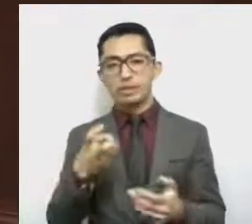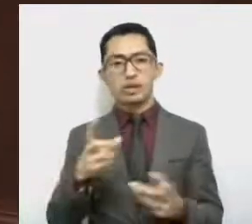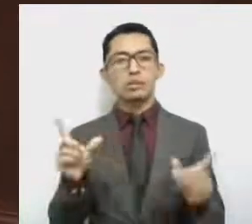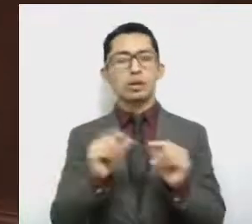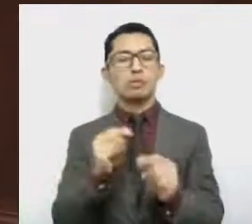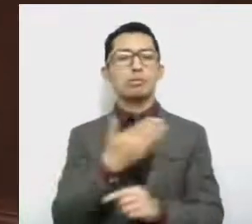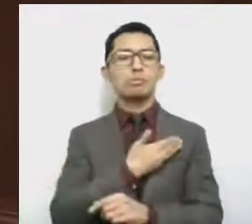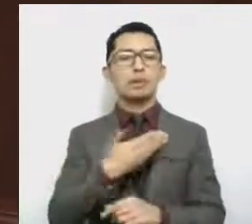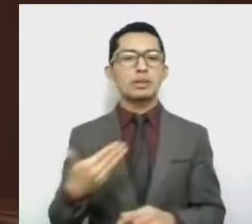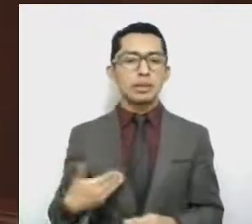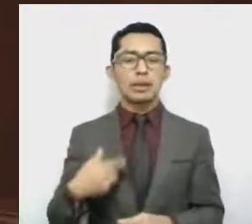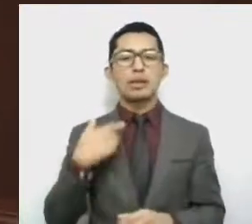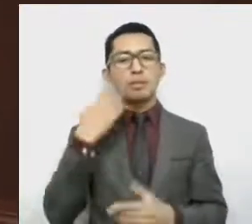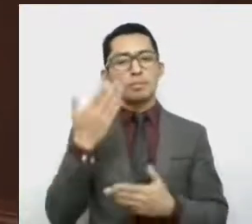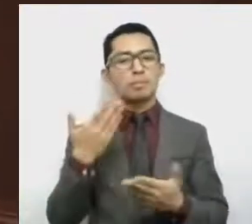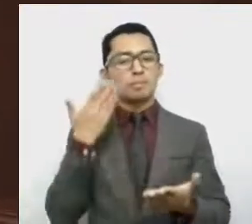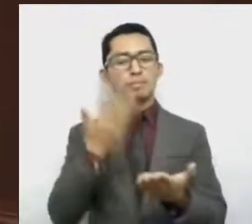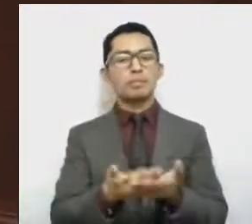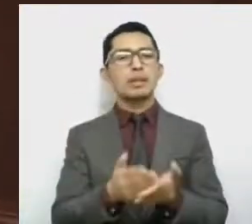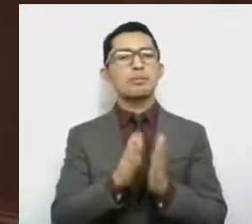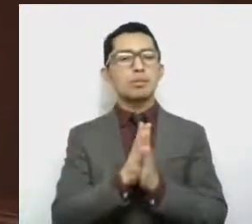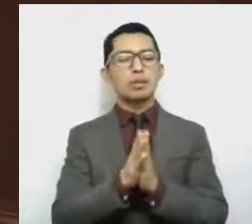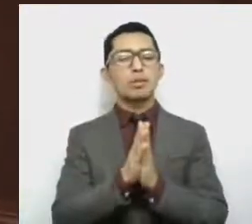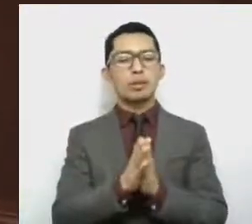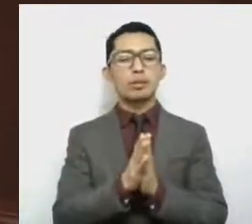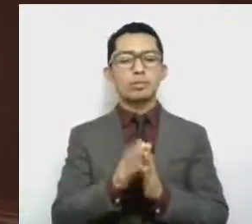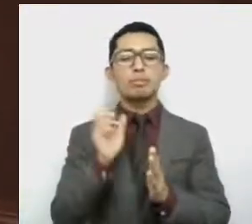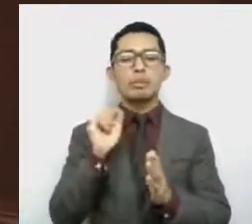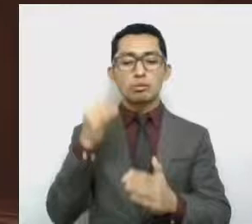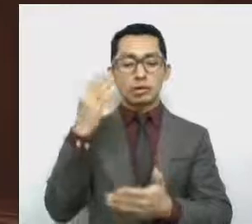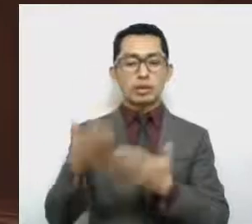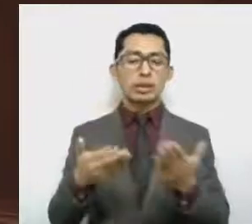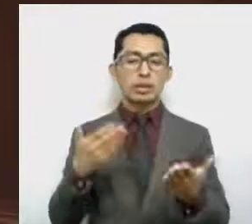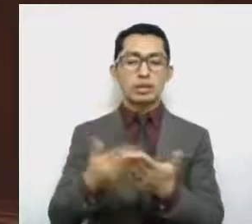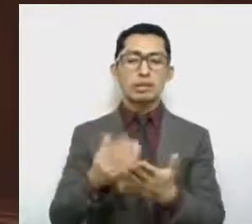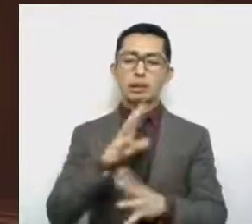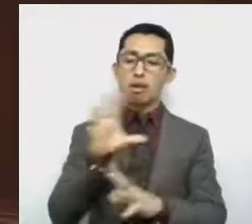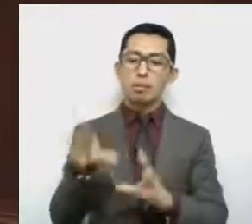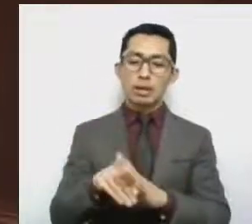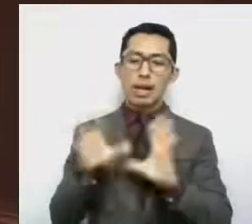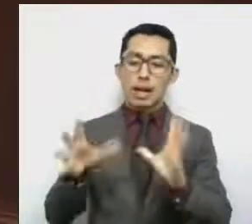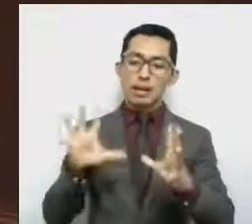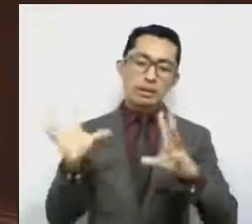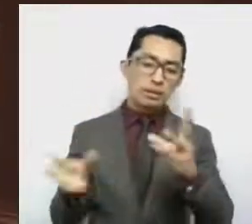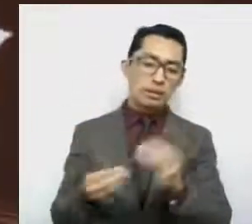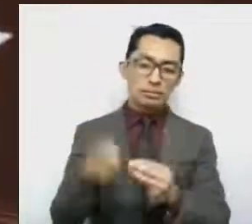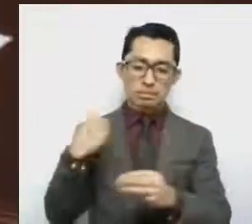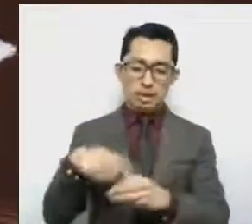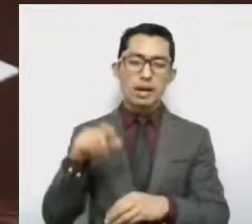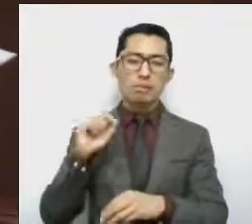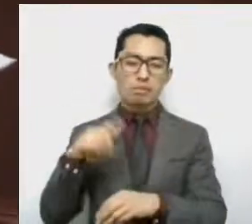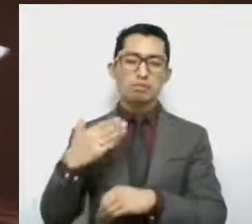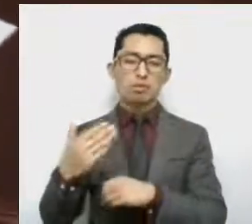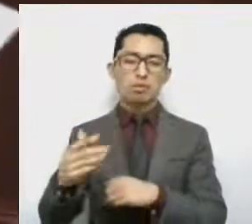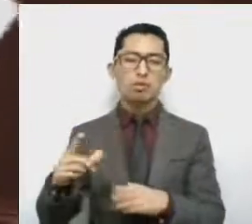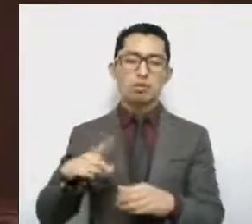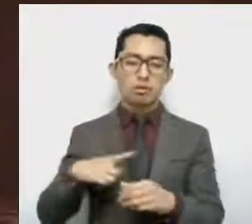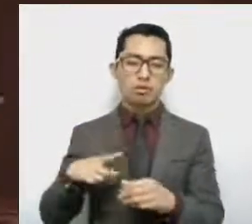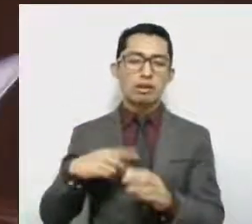presidente, y solicito pueda ser incluida la iniciativa de manera integral en la Gaceta Parlamentaria.